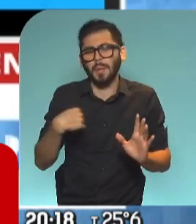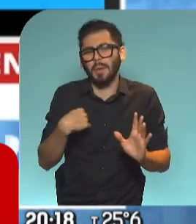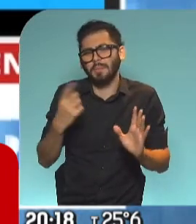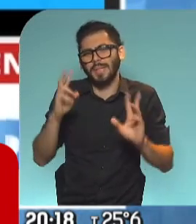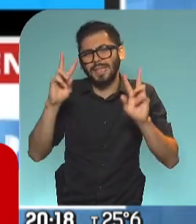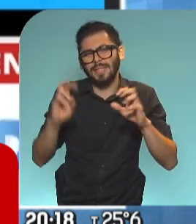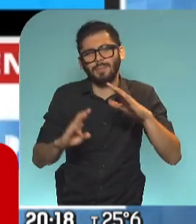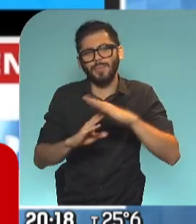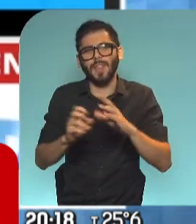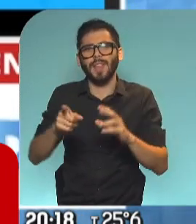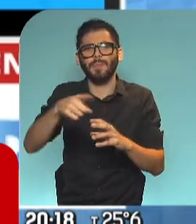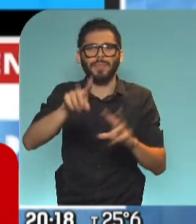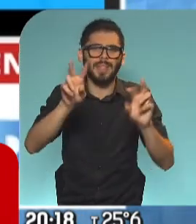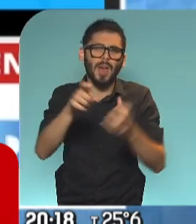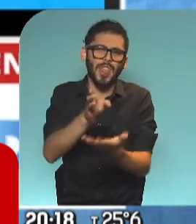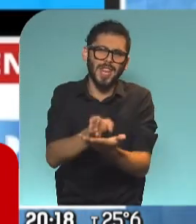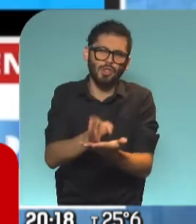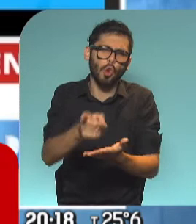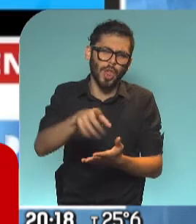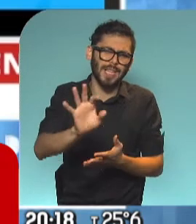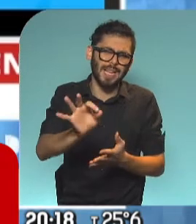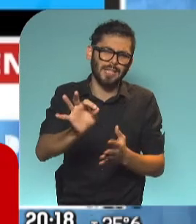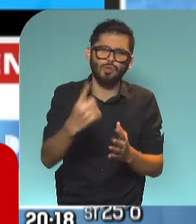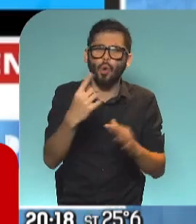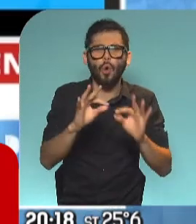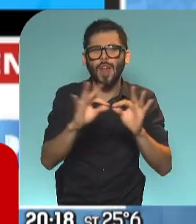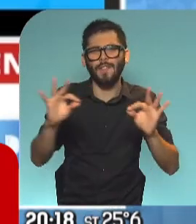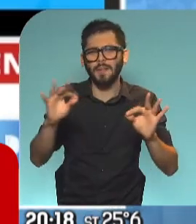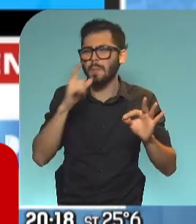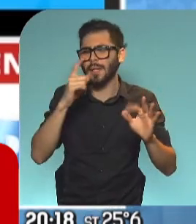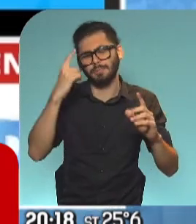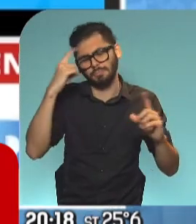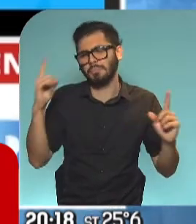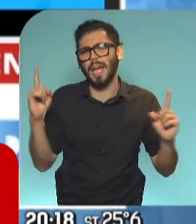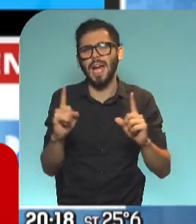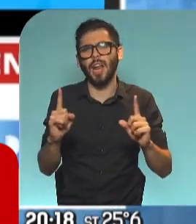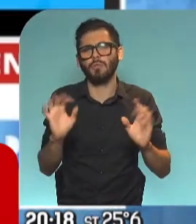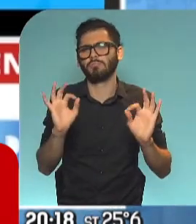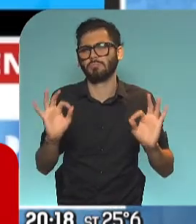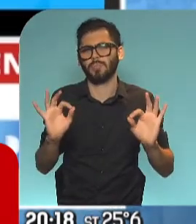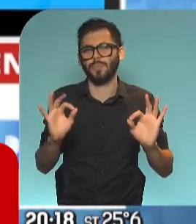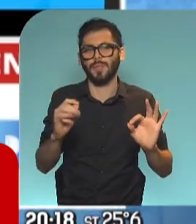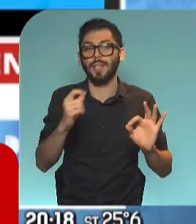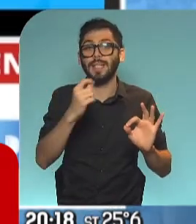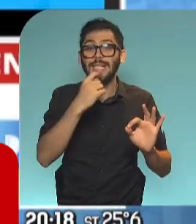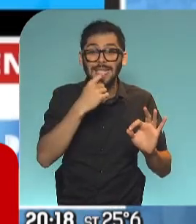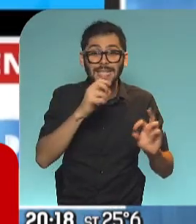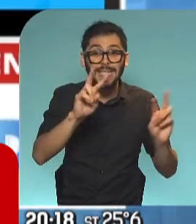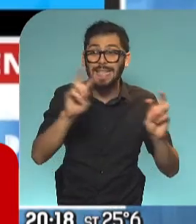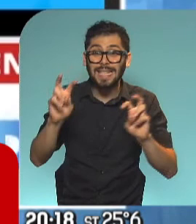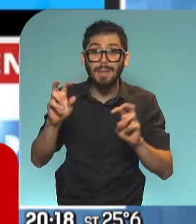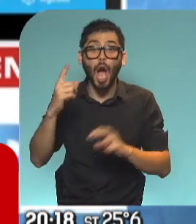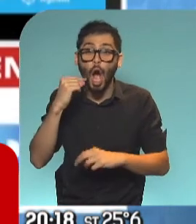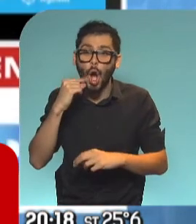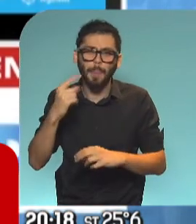las cosas de derechos, ustedes lo saben, lo digo hace mucho tiempo con una frase que me parece que resume todo. Si esto fuera masculino estaría resuelto hace